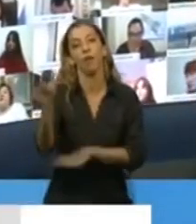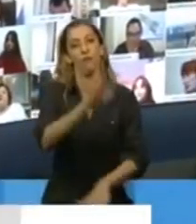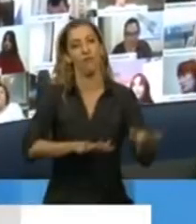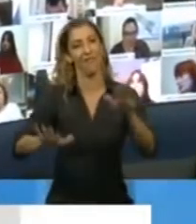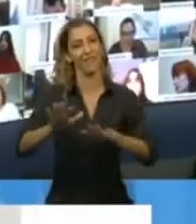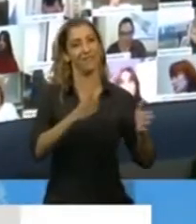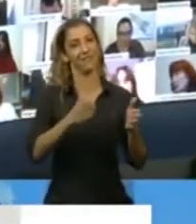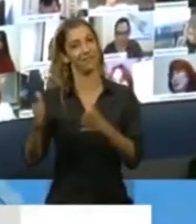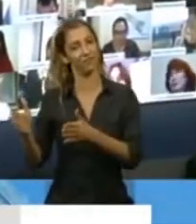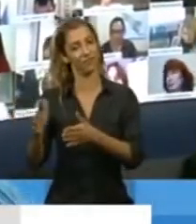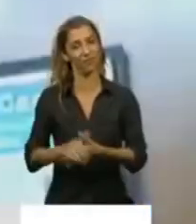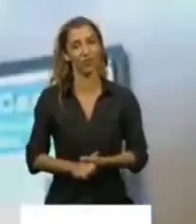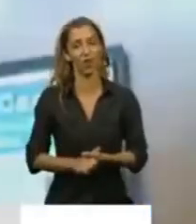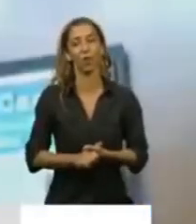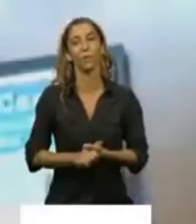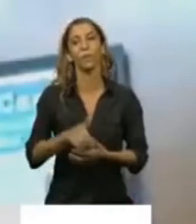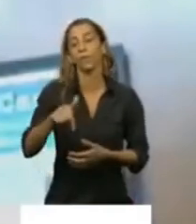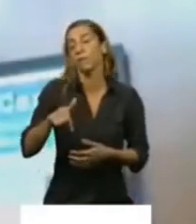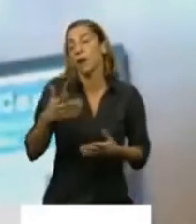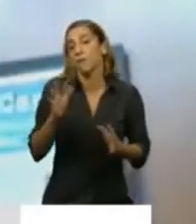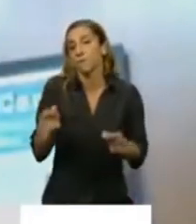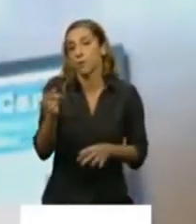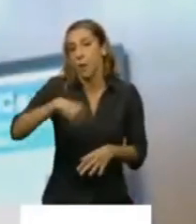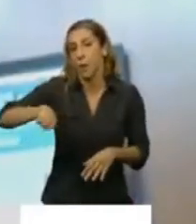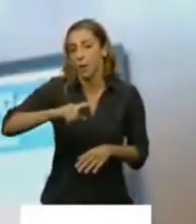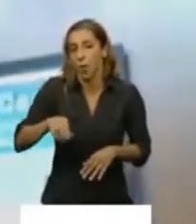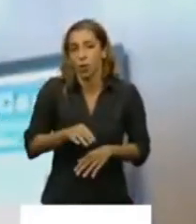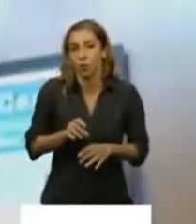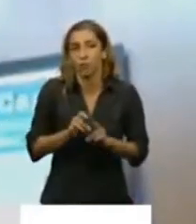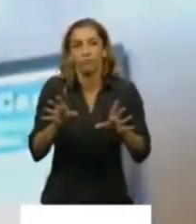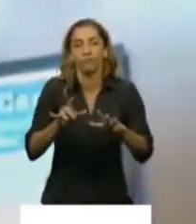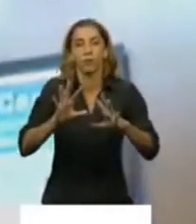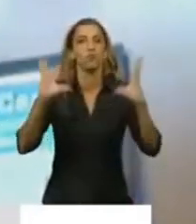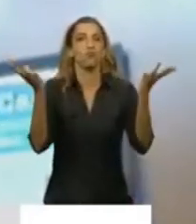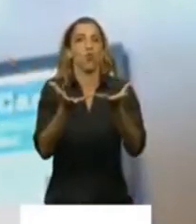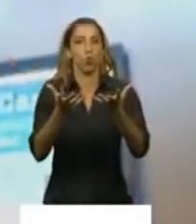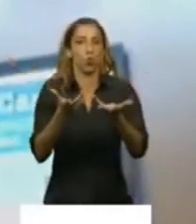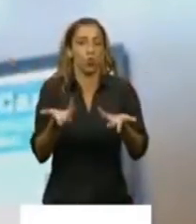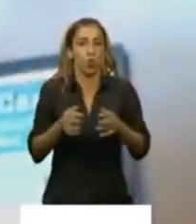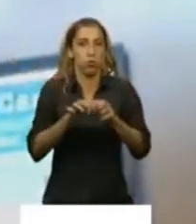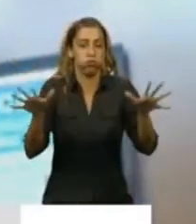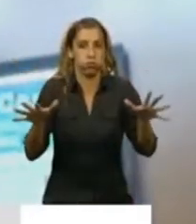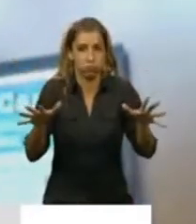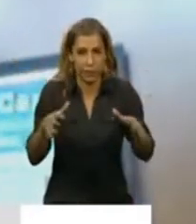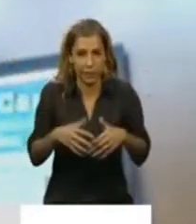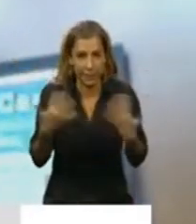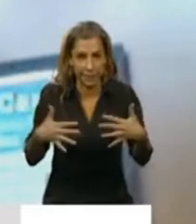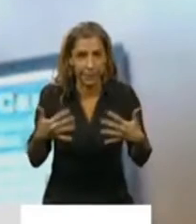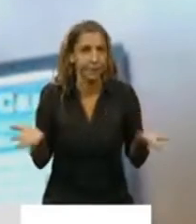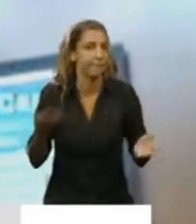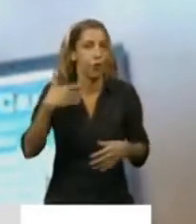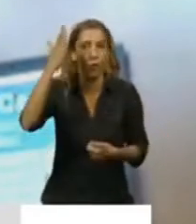tiene de orden mundial, que afecta transversalmente geografías,